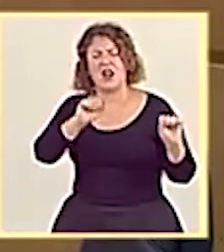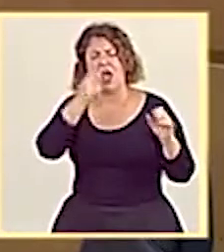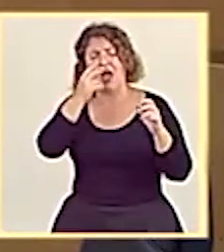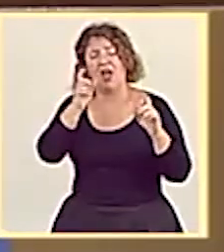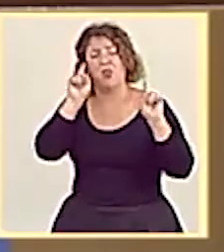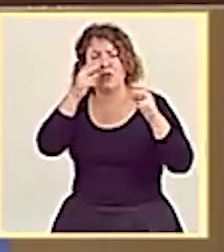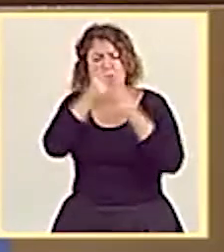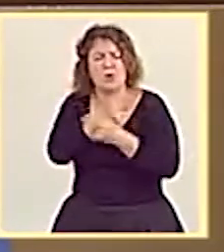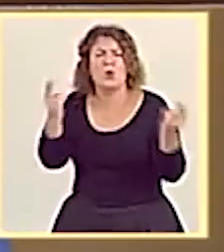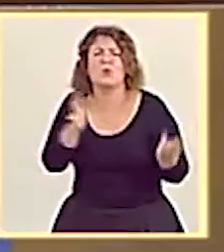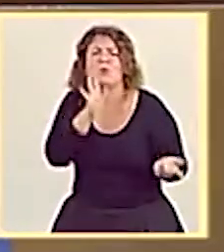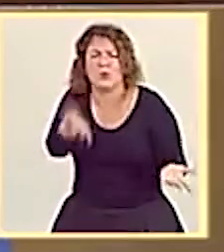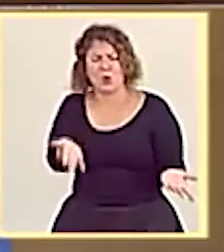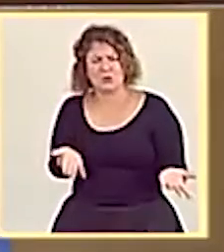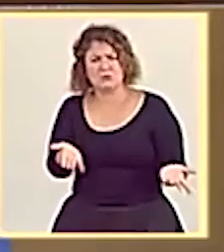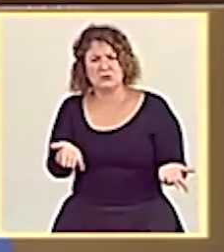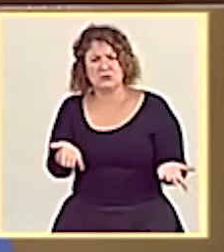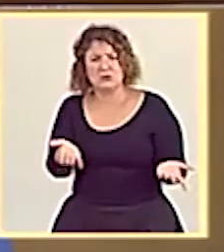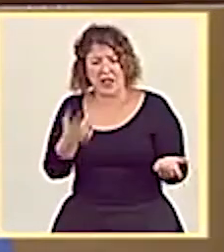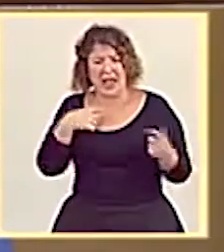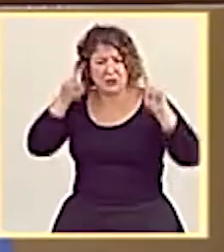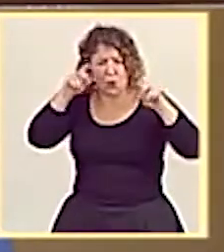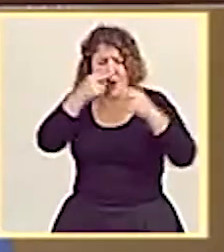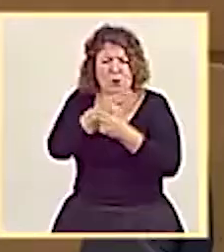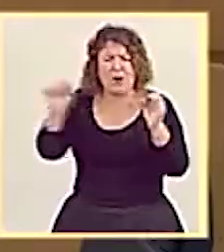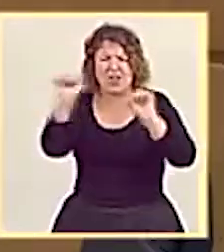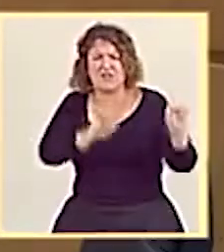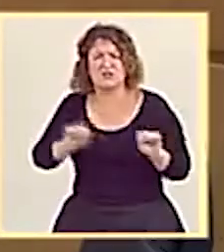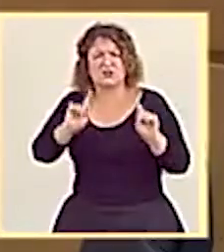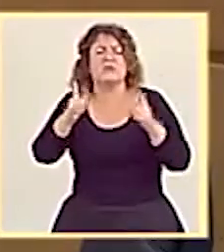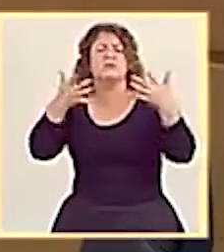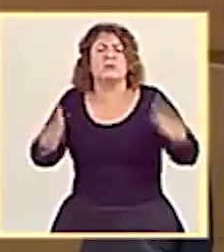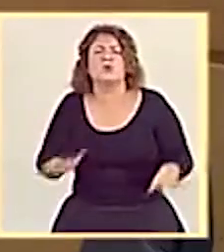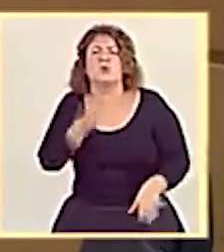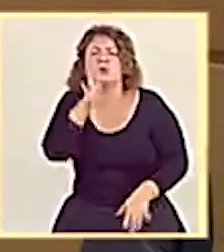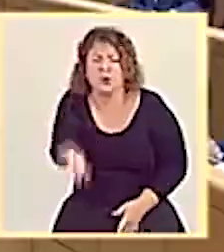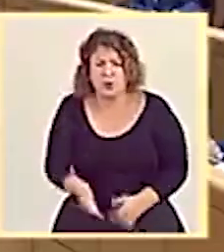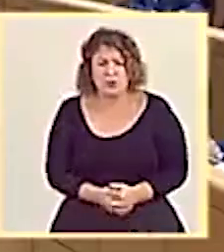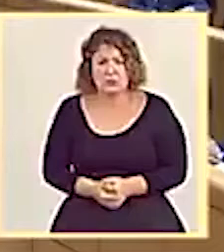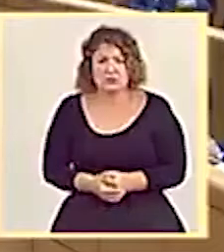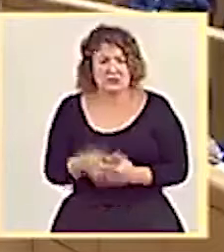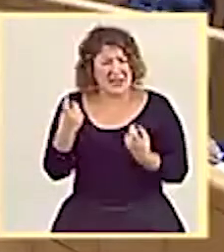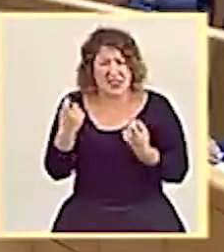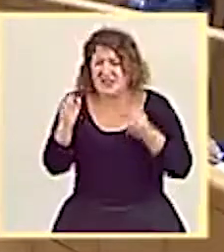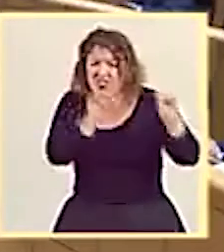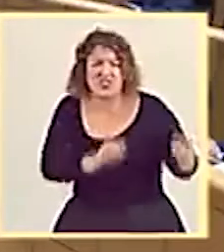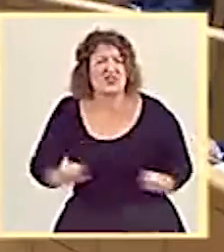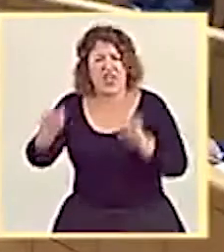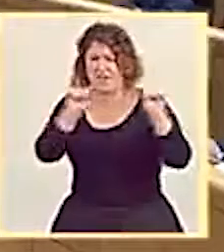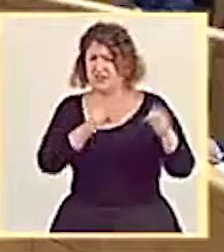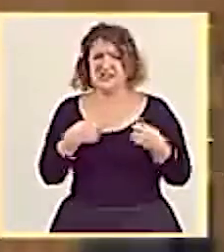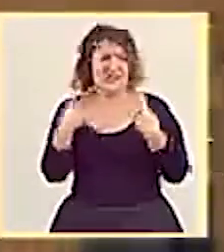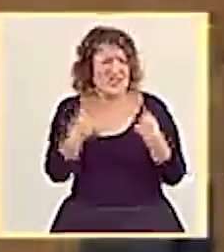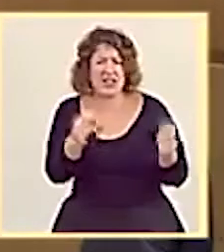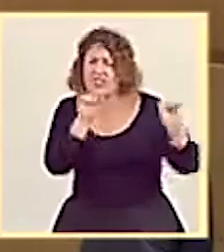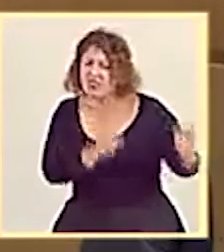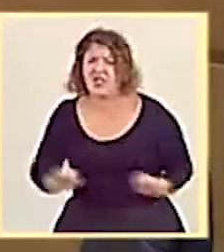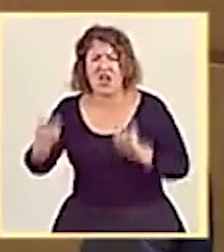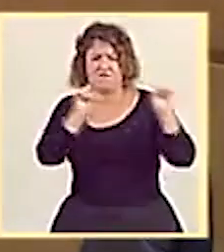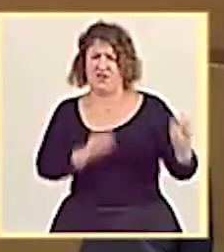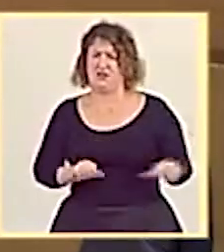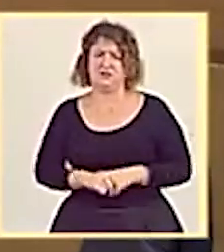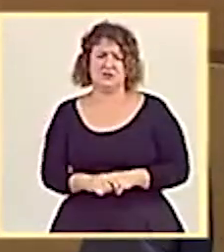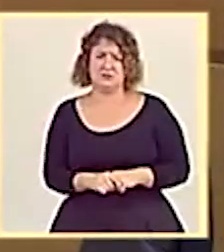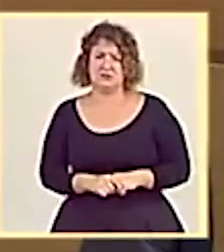¿Qué le impide a usted defender la escuela pública? Que necesita defensa, señor Ruz, que necesita defensa.